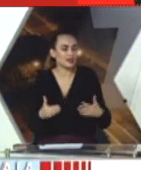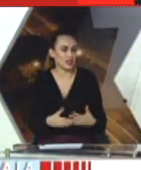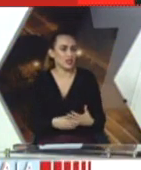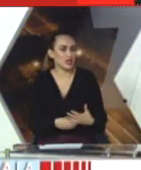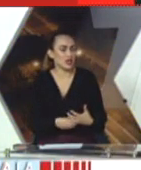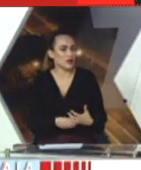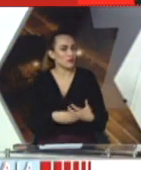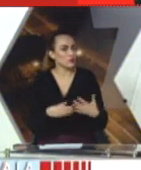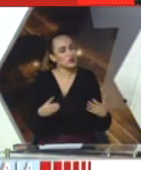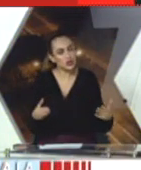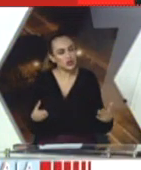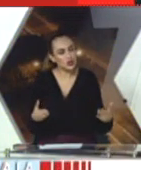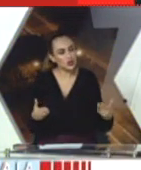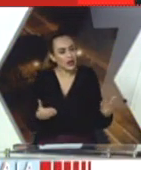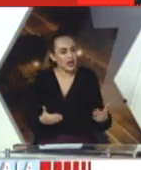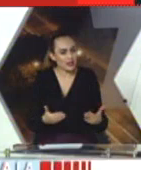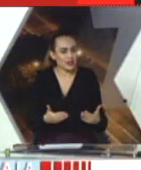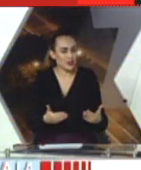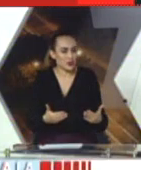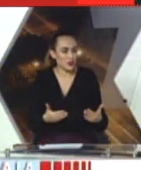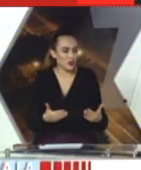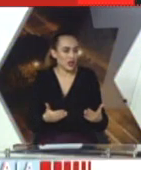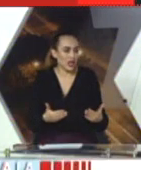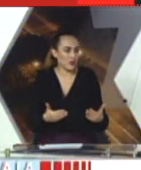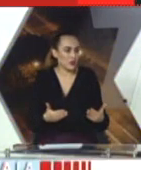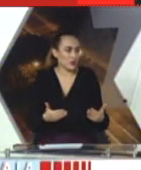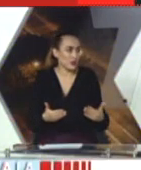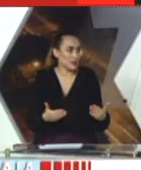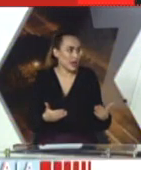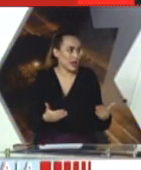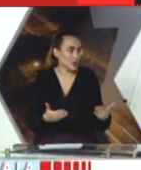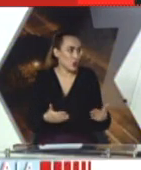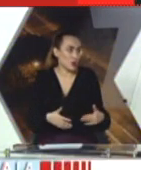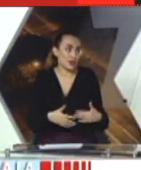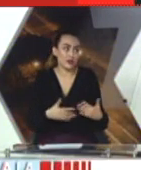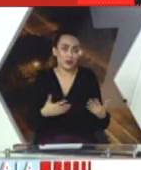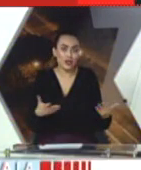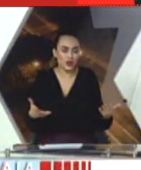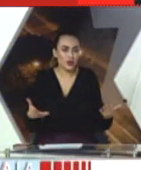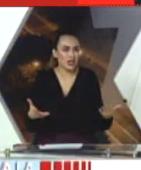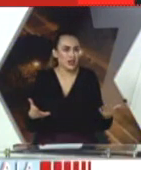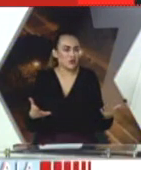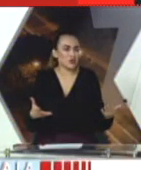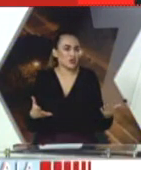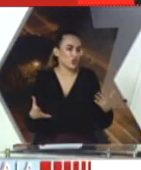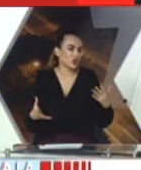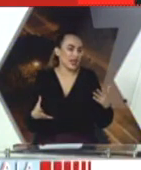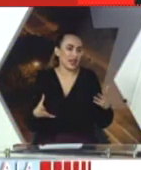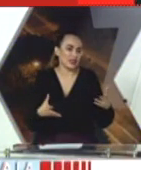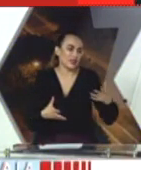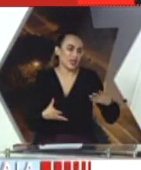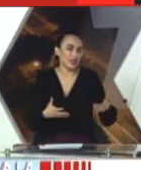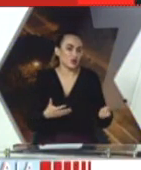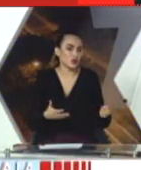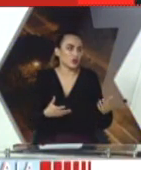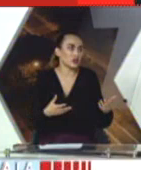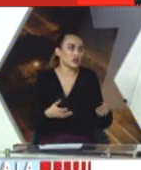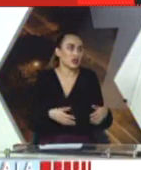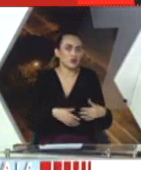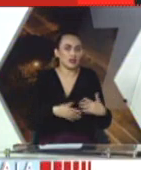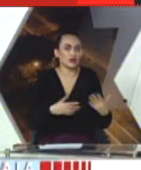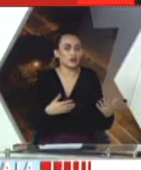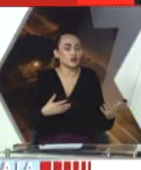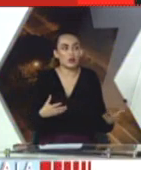Y aún así, muchos no acatan la situación, porque hemos visto en las playas cómo se han reunido, hemos visto que la actividad incluso